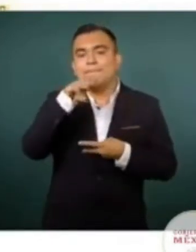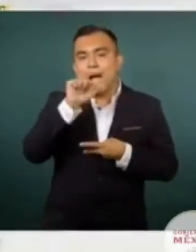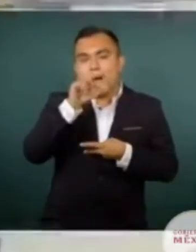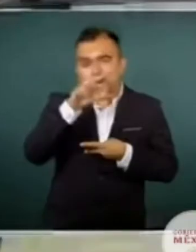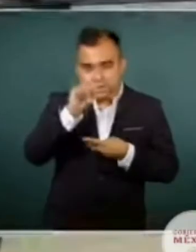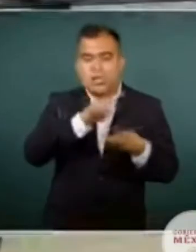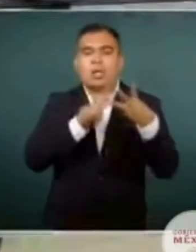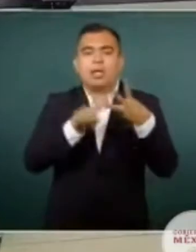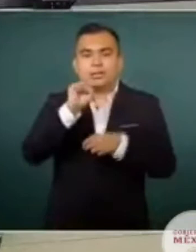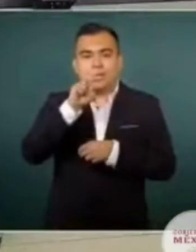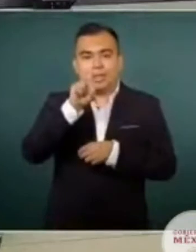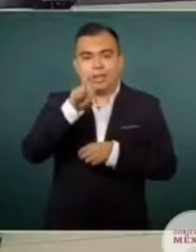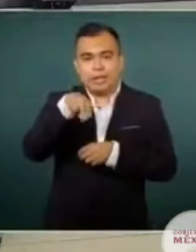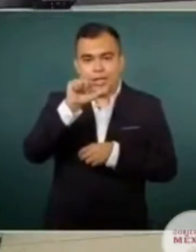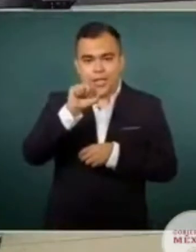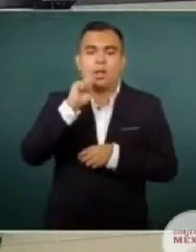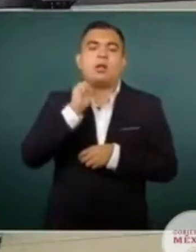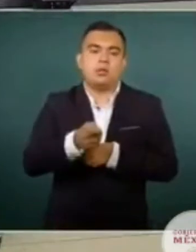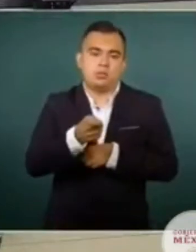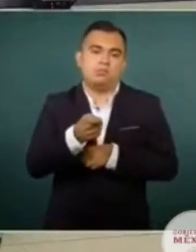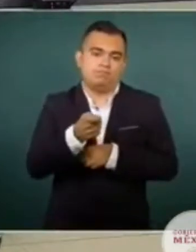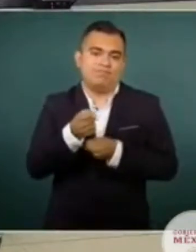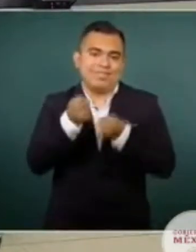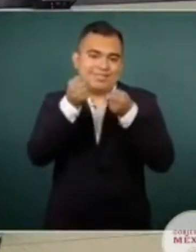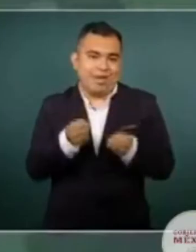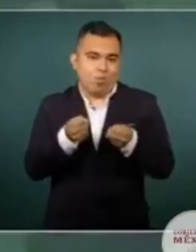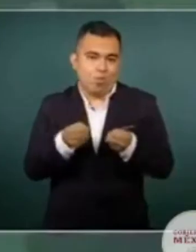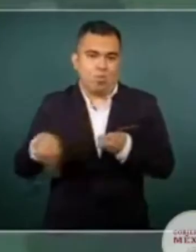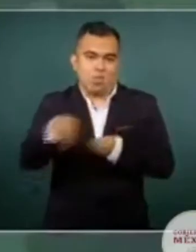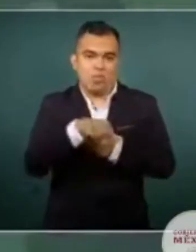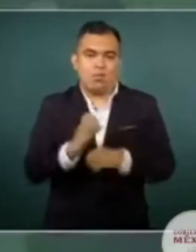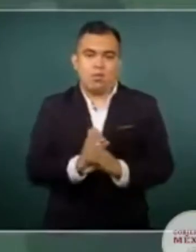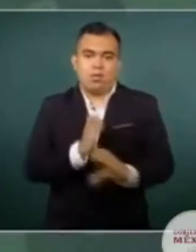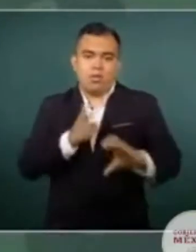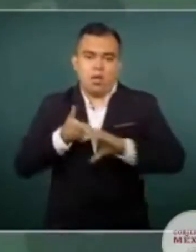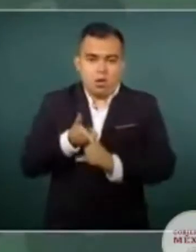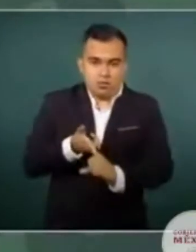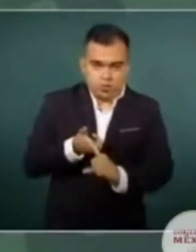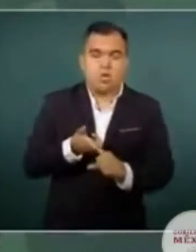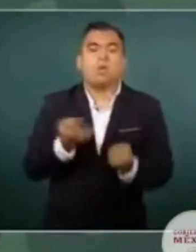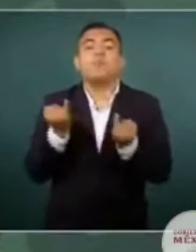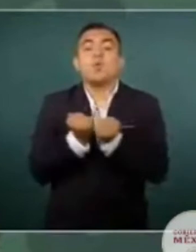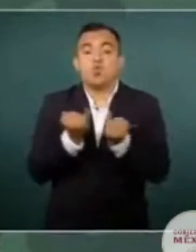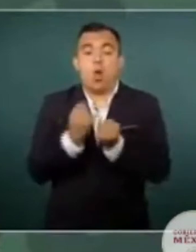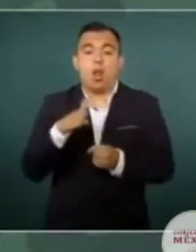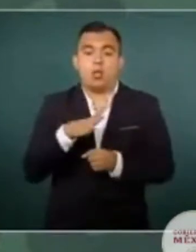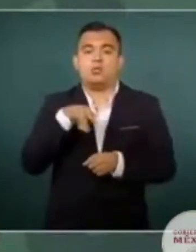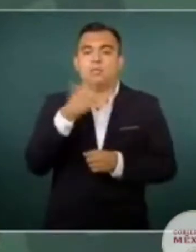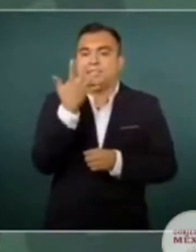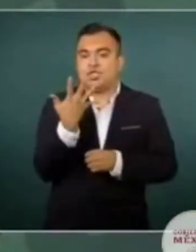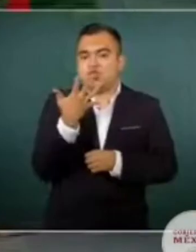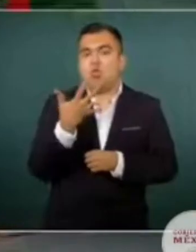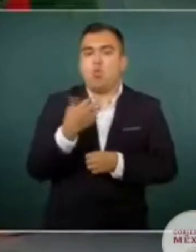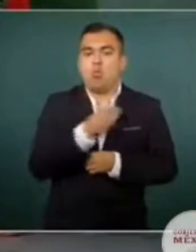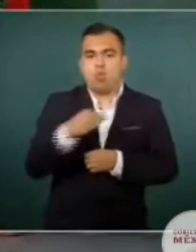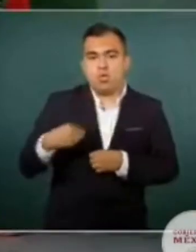la seguridad en los ductos. Se han identificado cinco municipios en los que está la